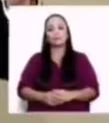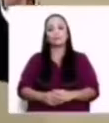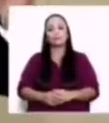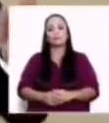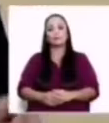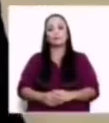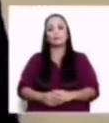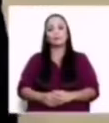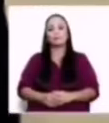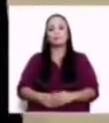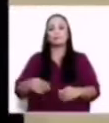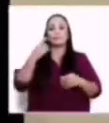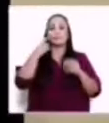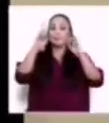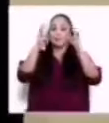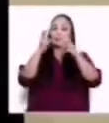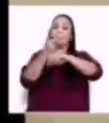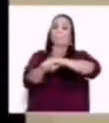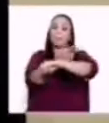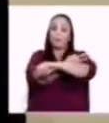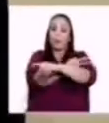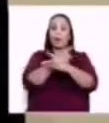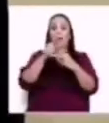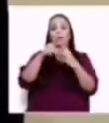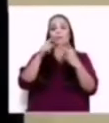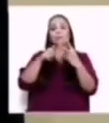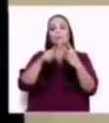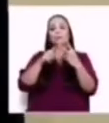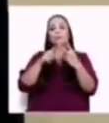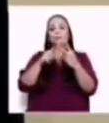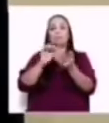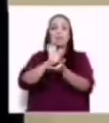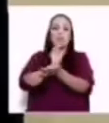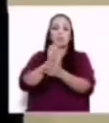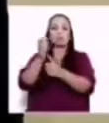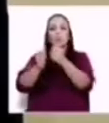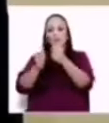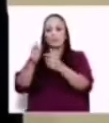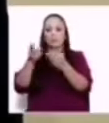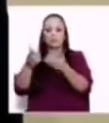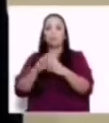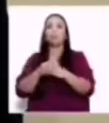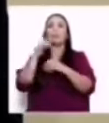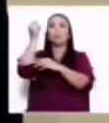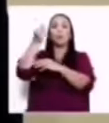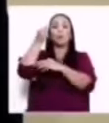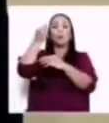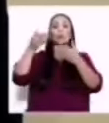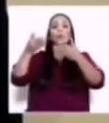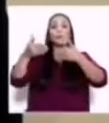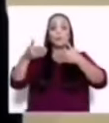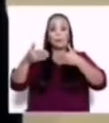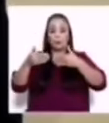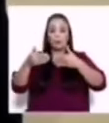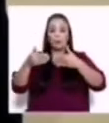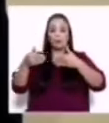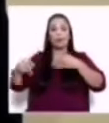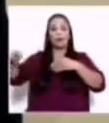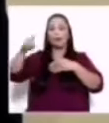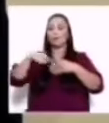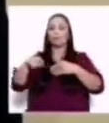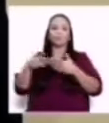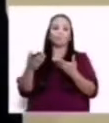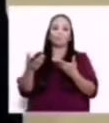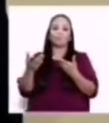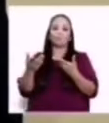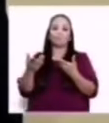en vegetales y lácteos, el gobierno de Panamá ha dificultado el comercio de